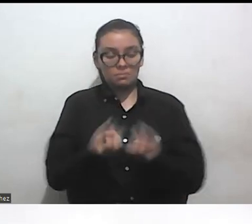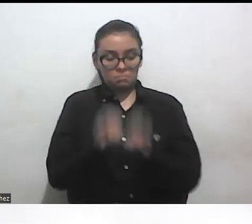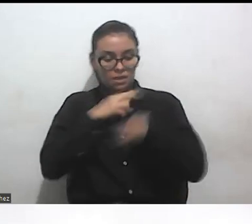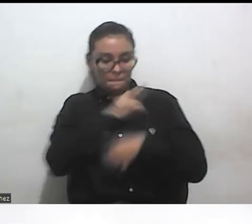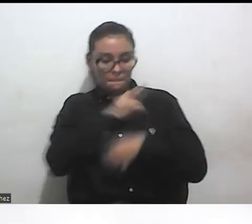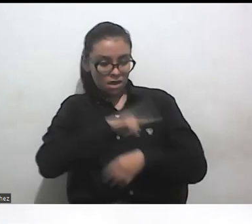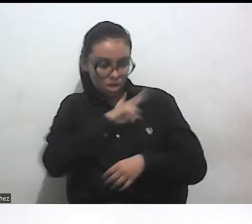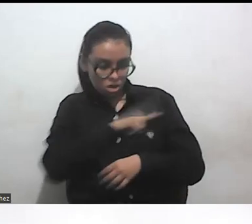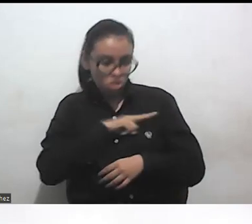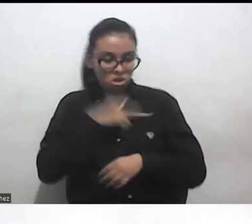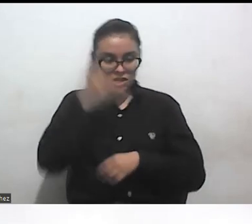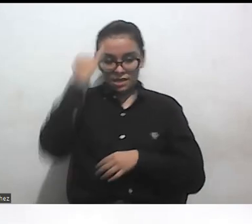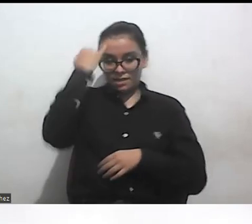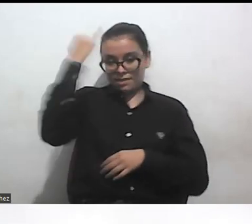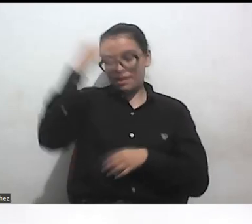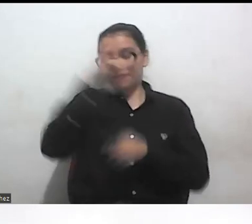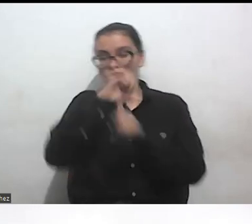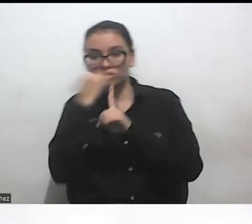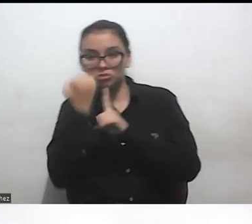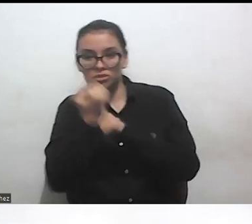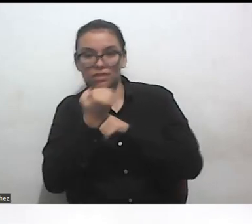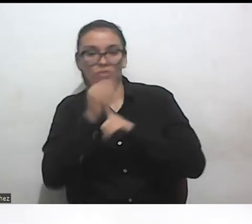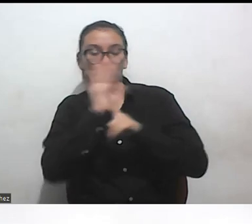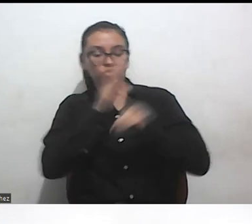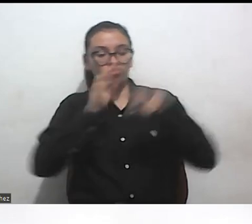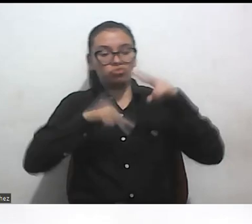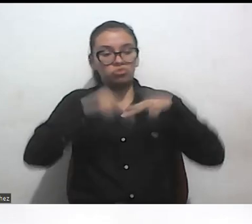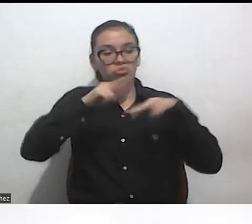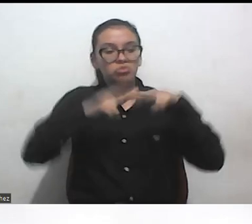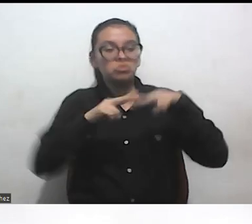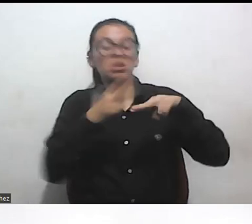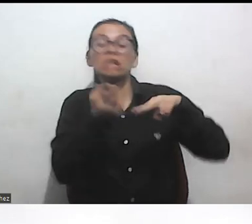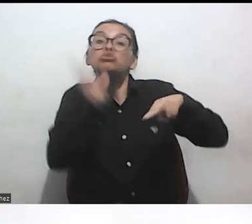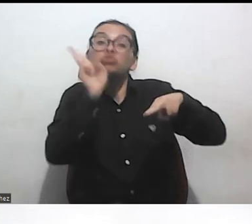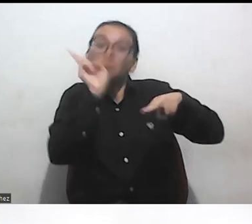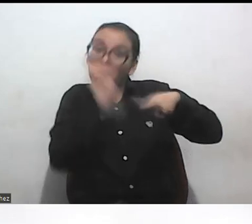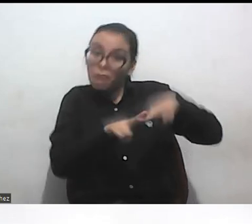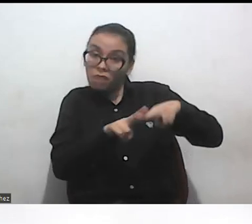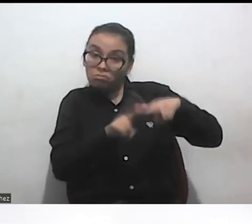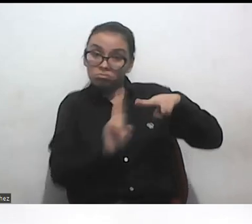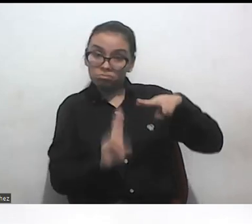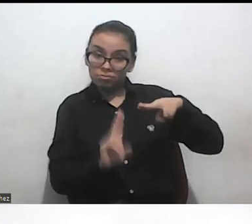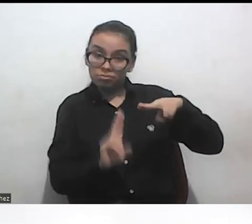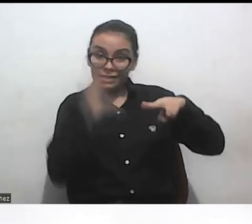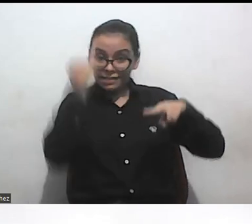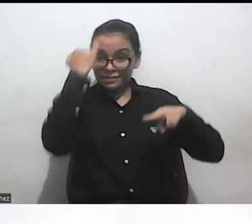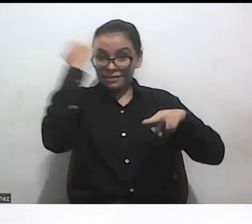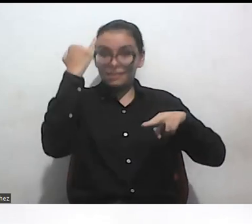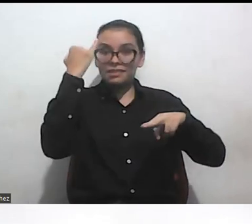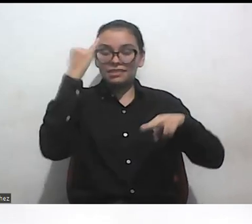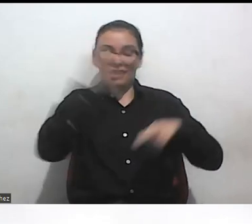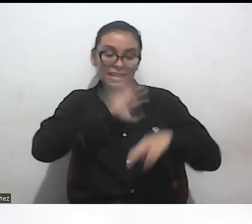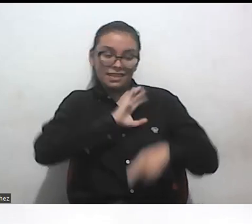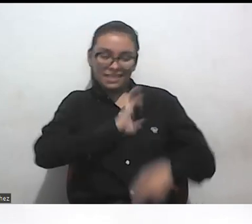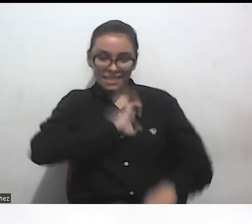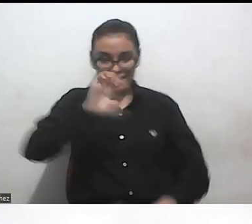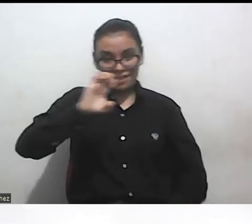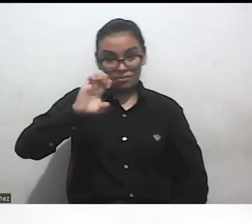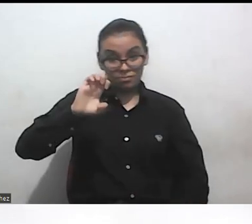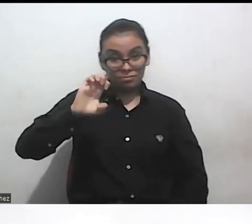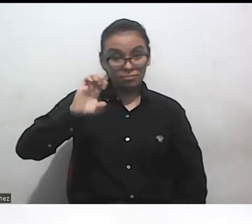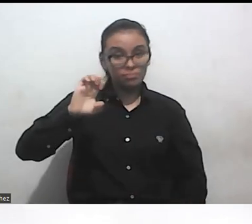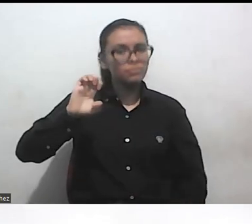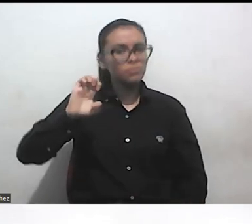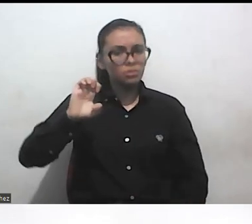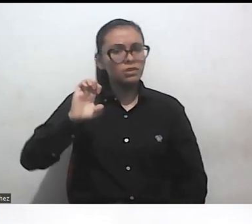en ideas socialmente construidas de normalidad, inteligencia y excelencia las cuales a su vez